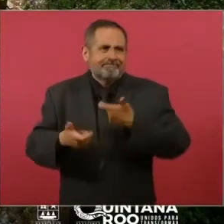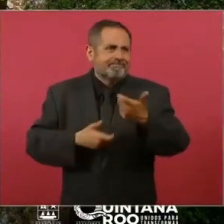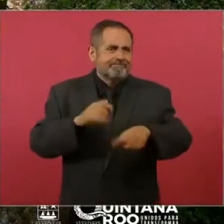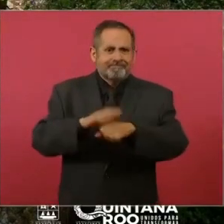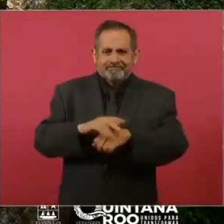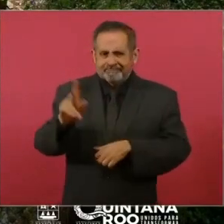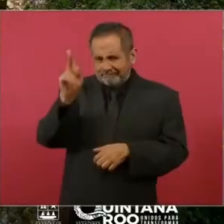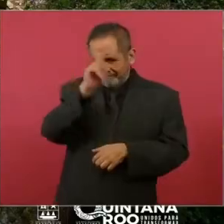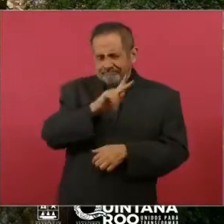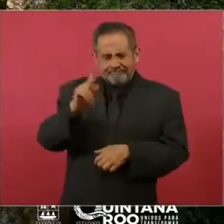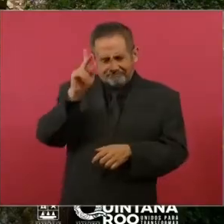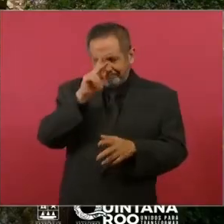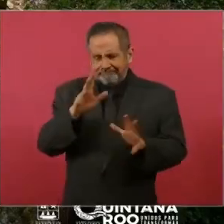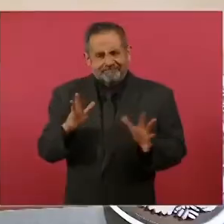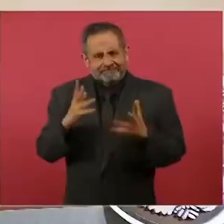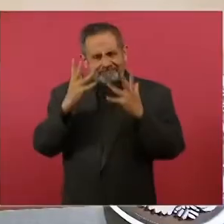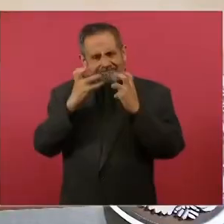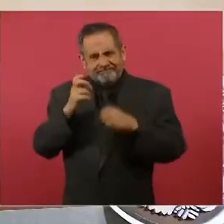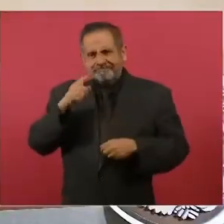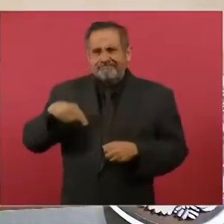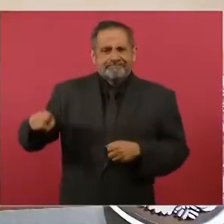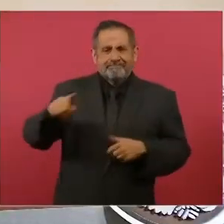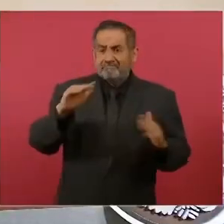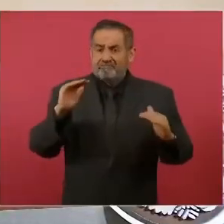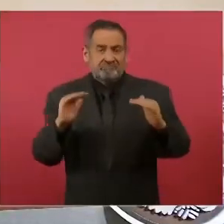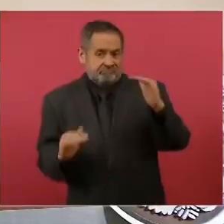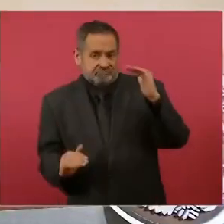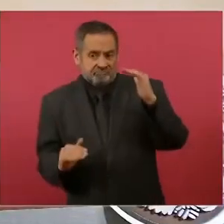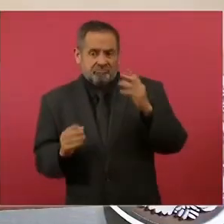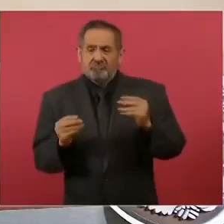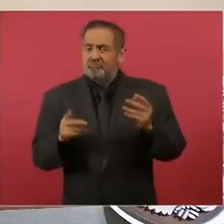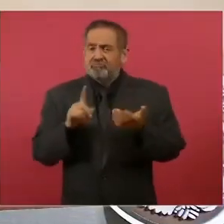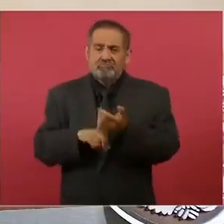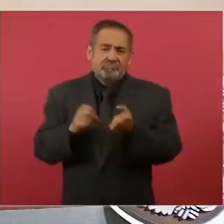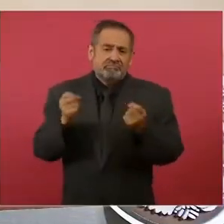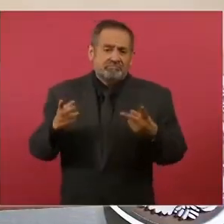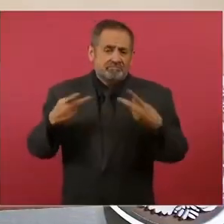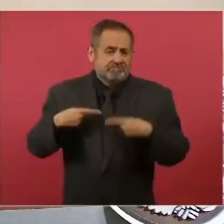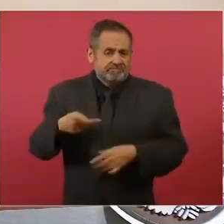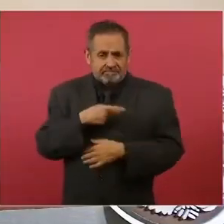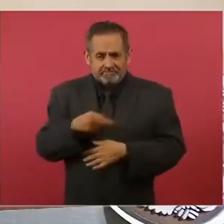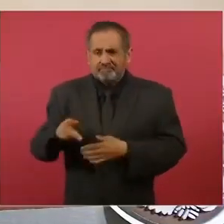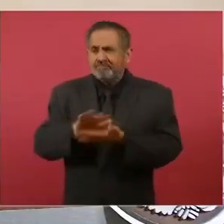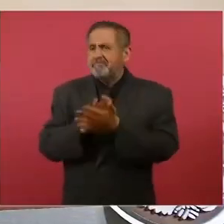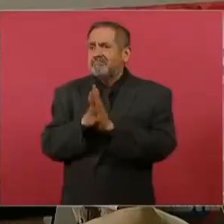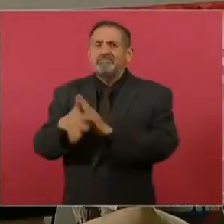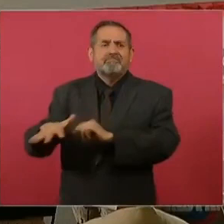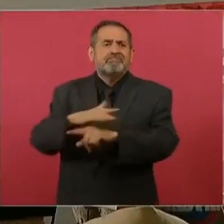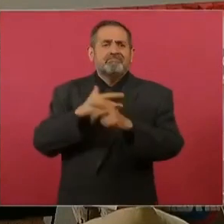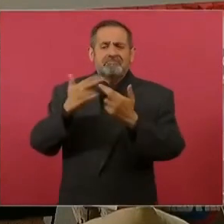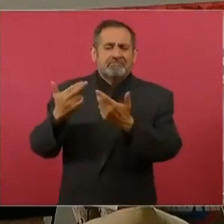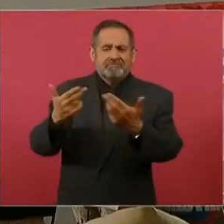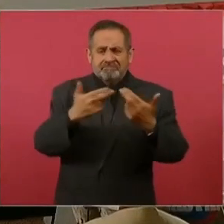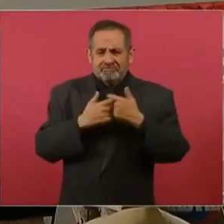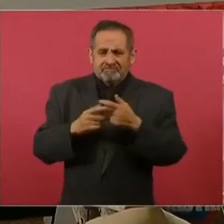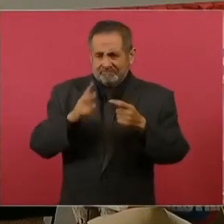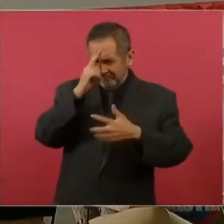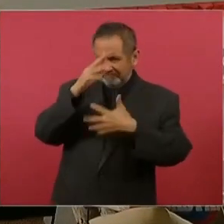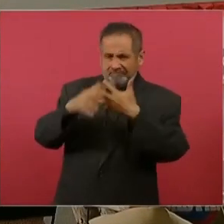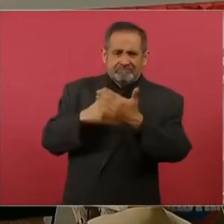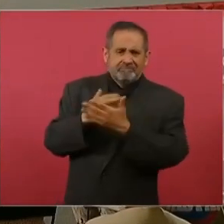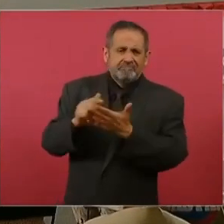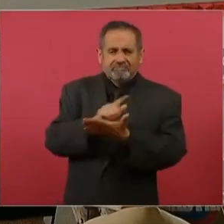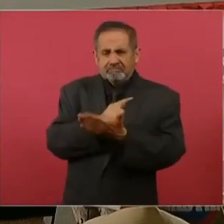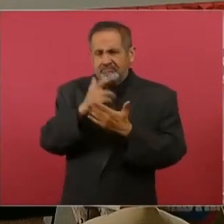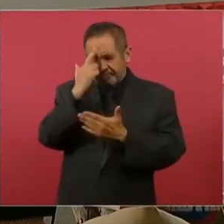se muestran con el rostro de la desigualdad, de la pobreza, del deterioro ambiental, de la violencia, de la